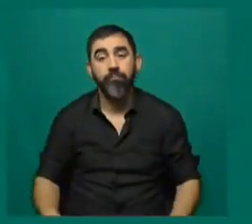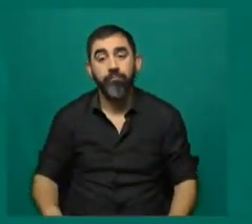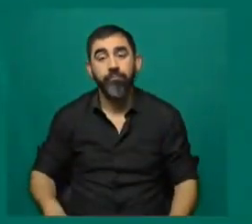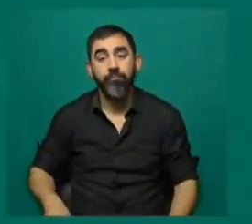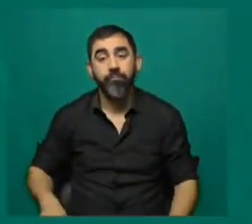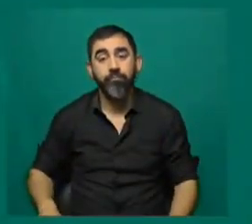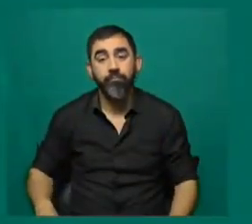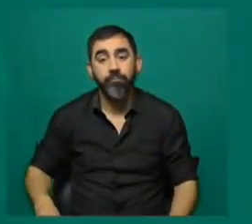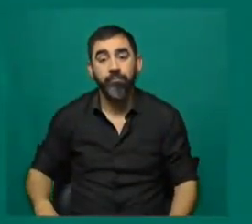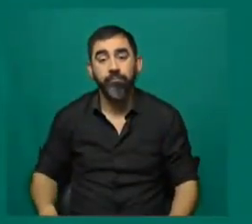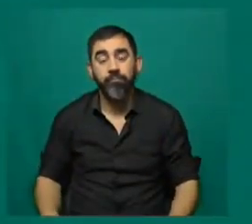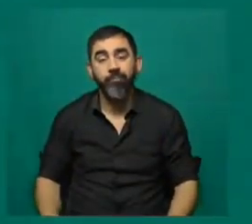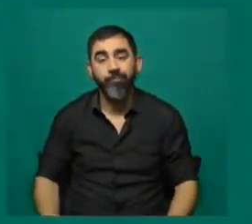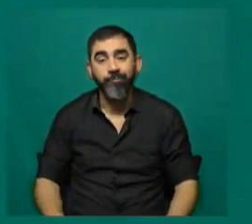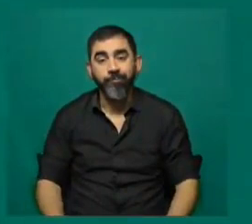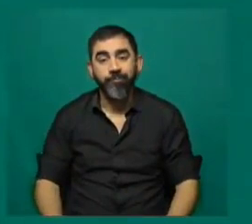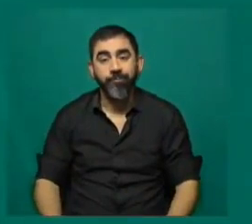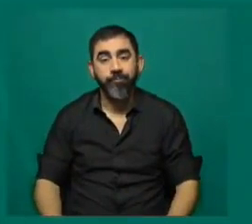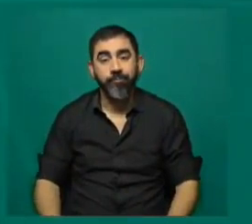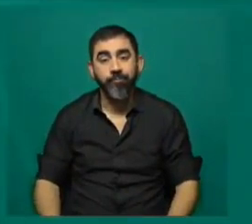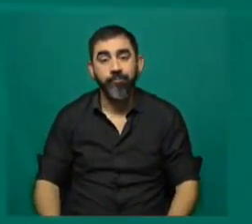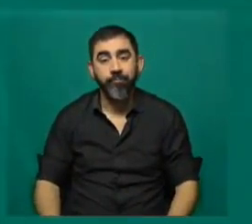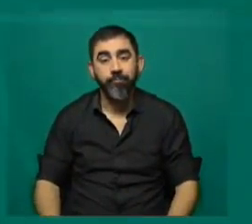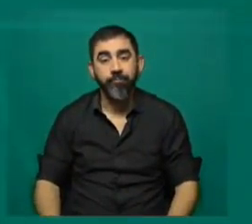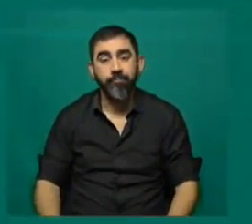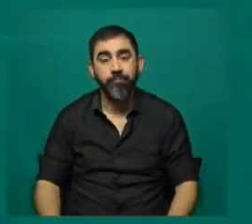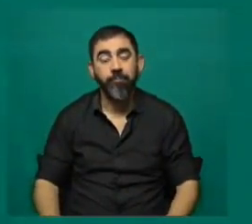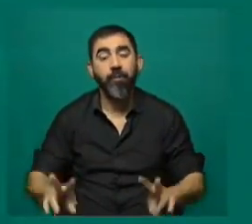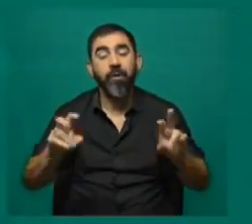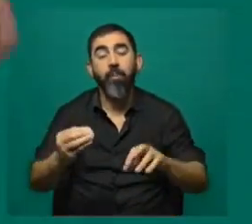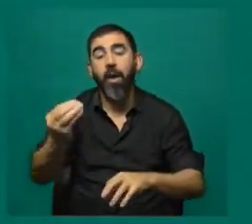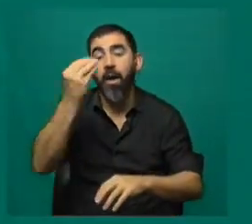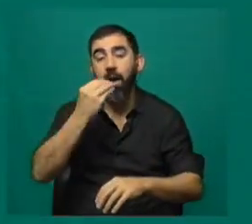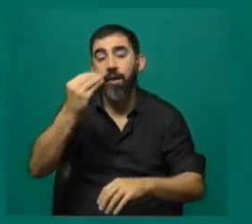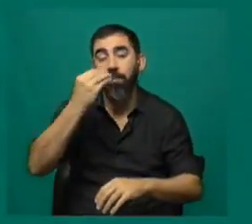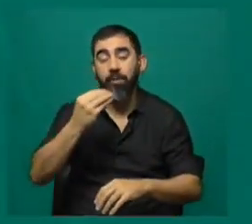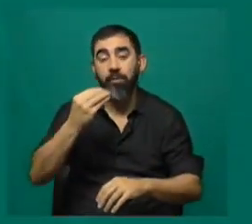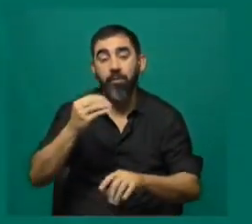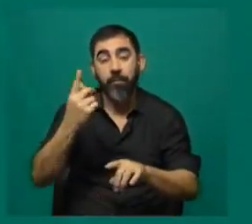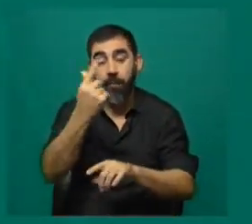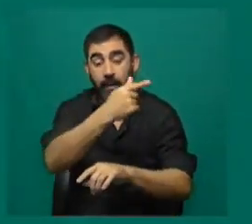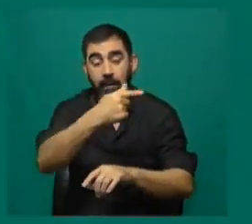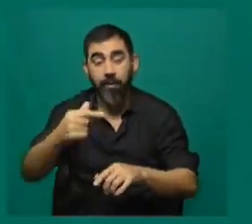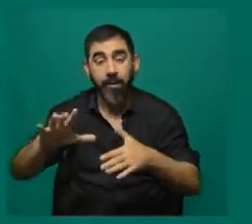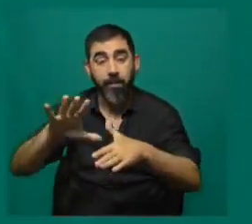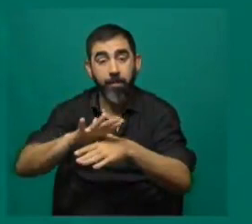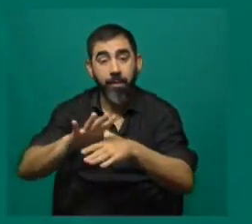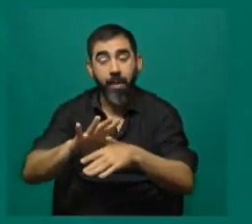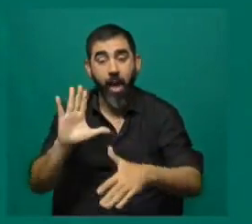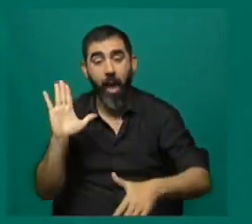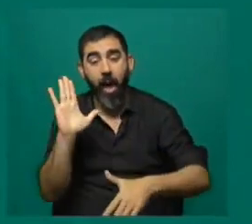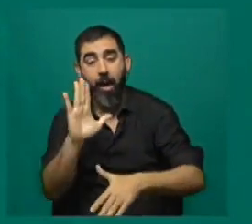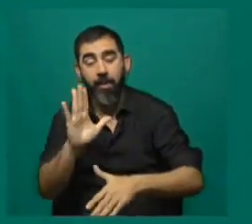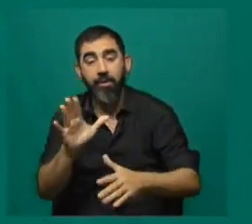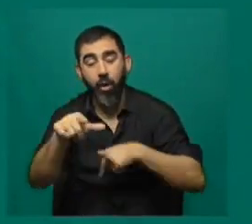el arranque de MB Noticias. Sí, exactamente. Y vamos a hablar de alimentación, porque ustedes saben que en la misma semana que el Mides amenazó a la